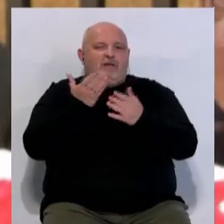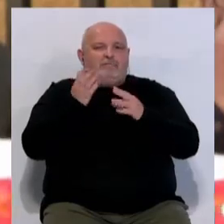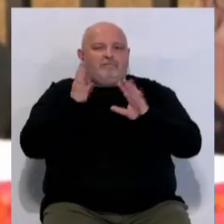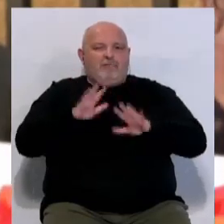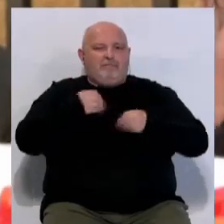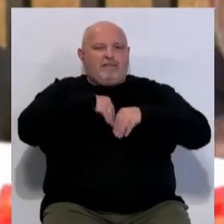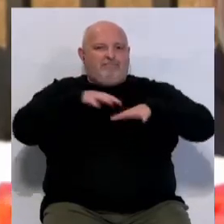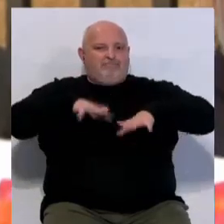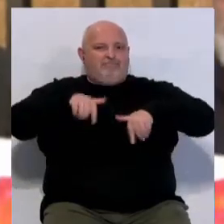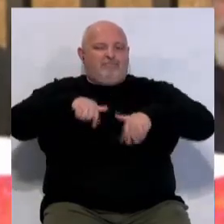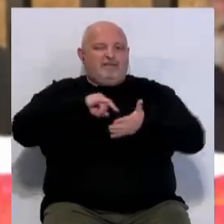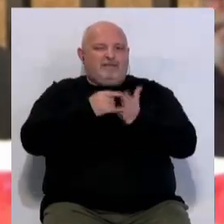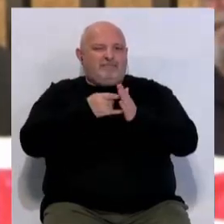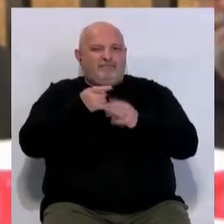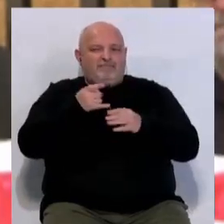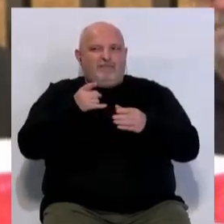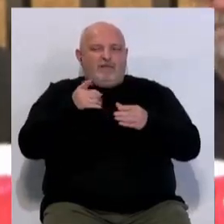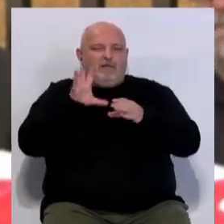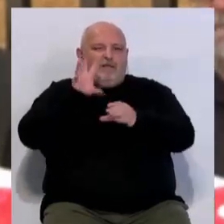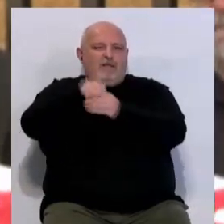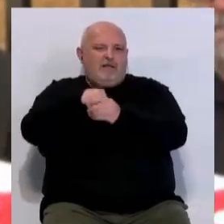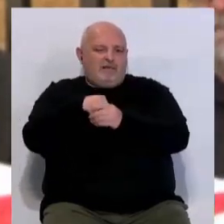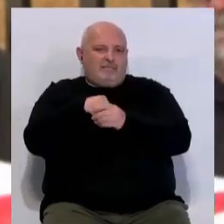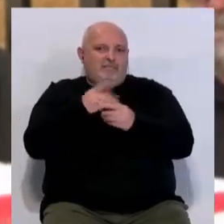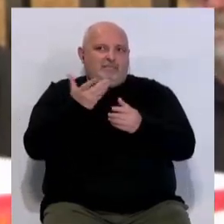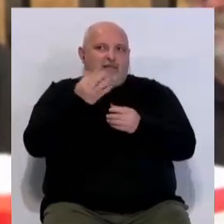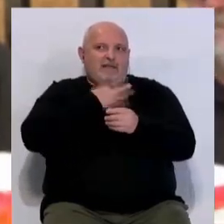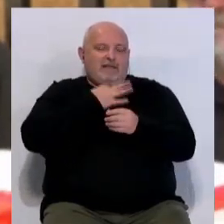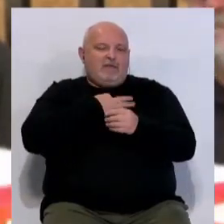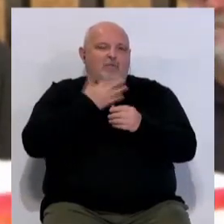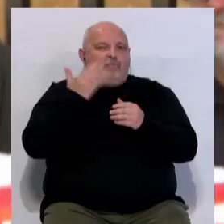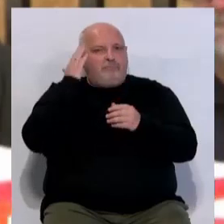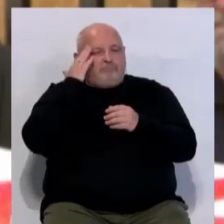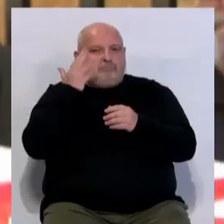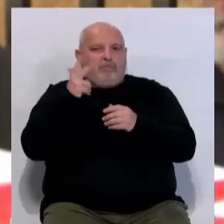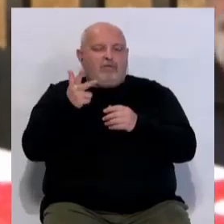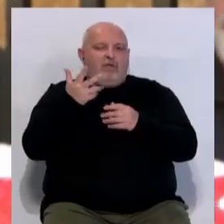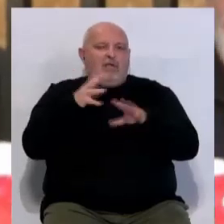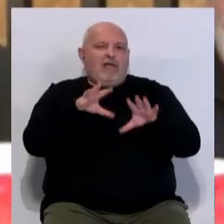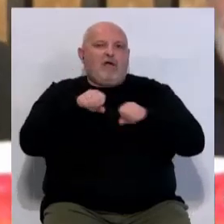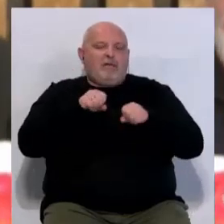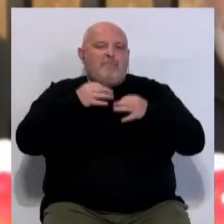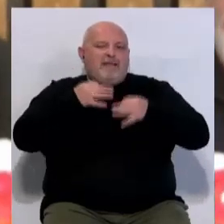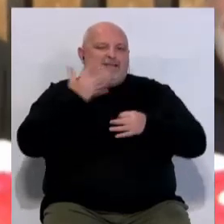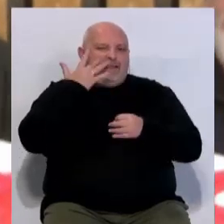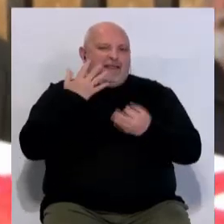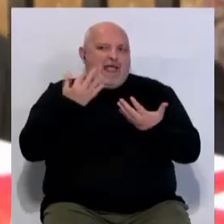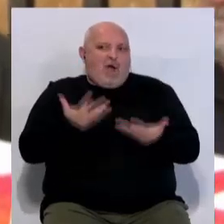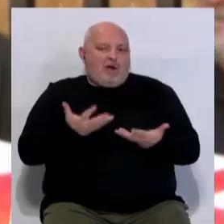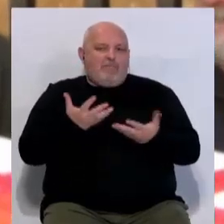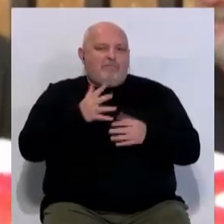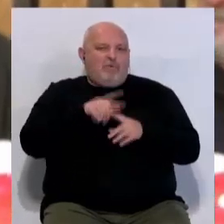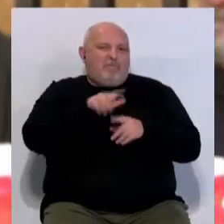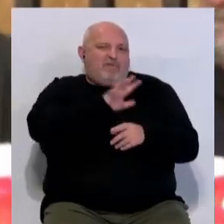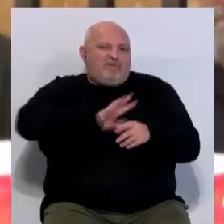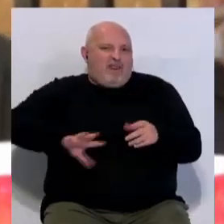chicos entrarían en el sistema de demandantes de asilo que ahí sí que tienen garantizado un alojamiento, tienen una acogida mucho más digna que la que tienen ahora, que es muy